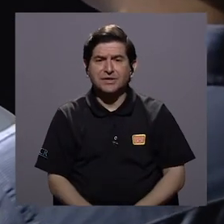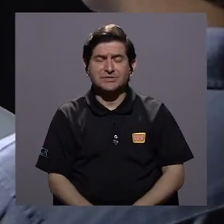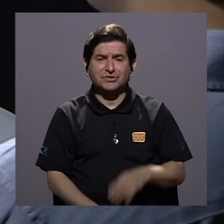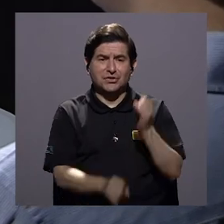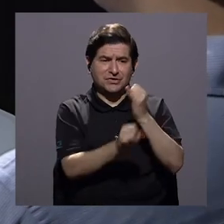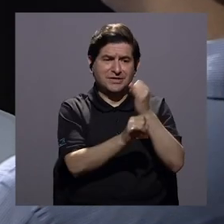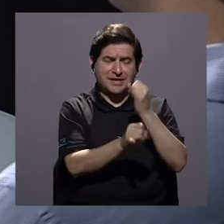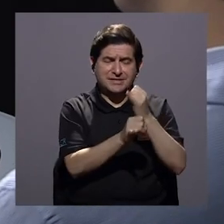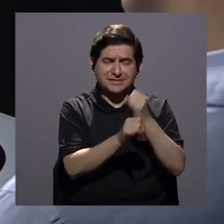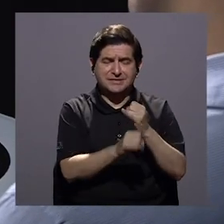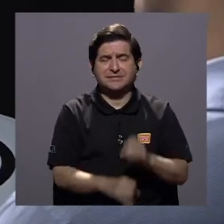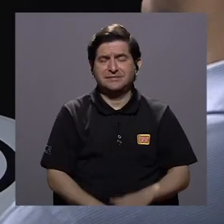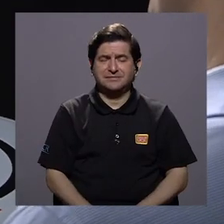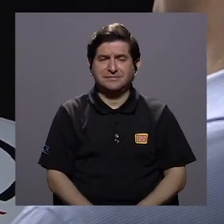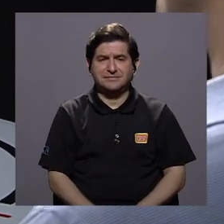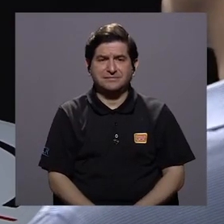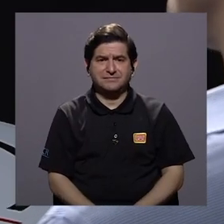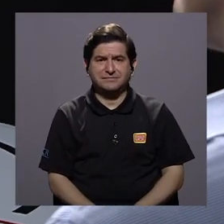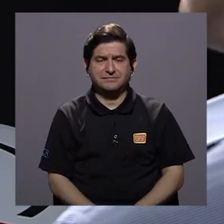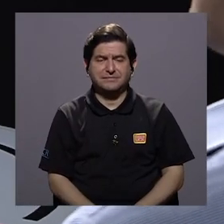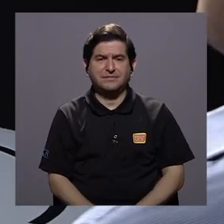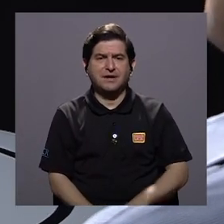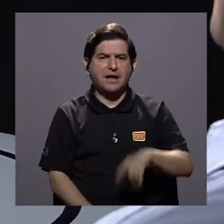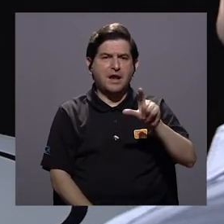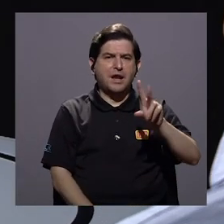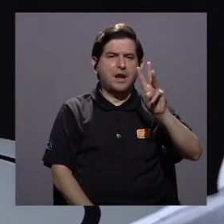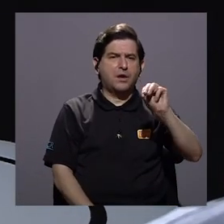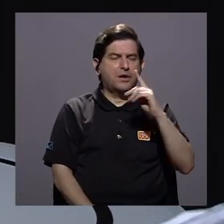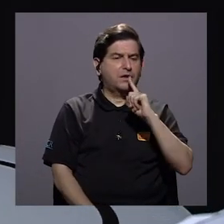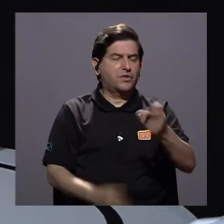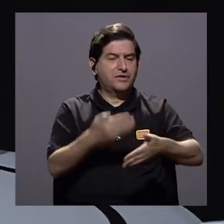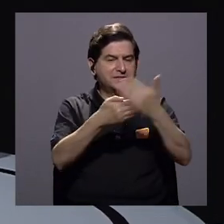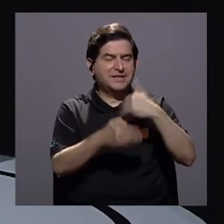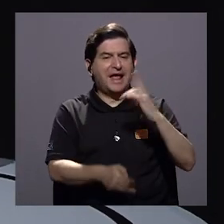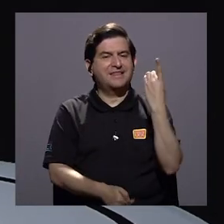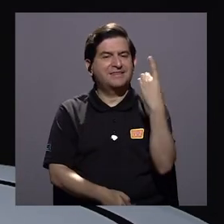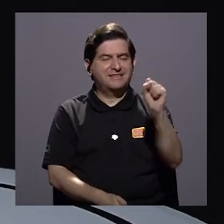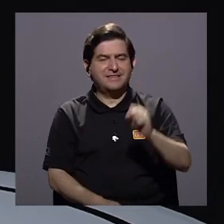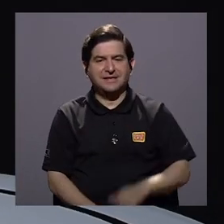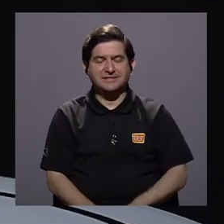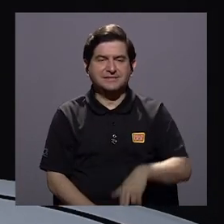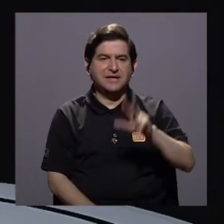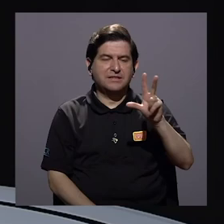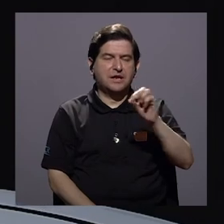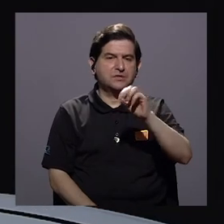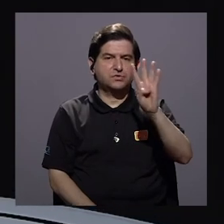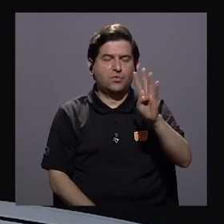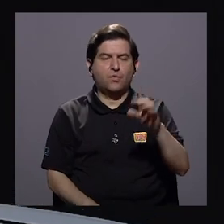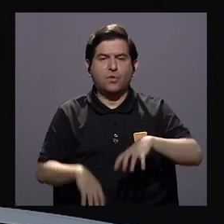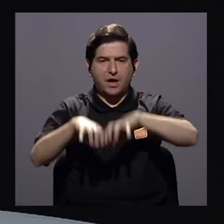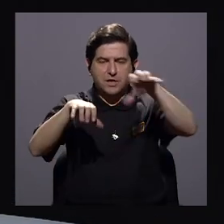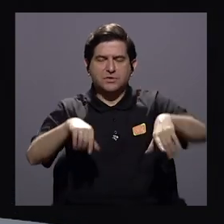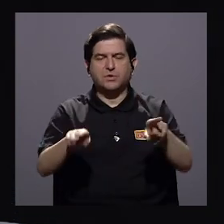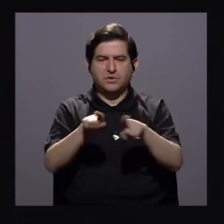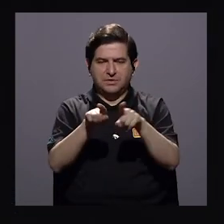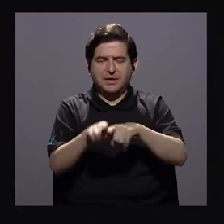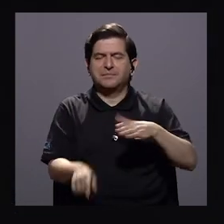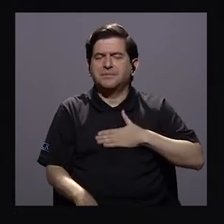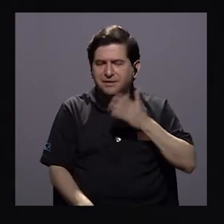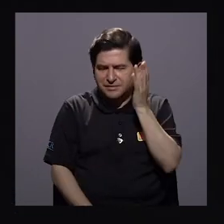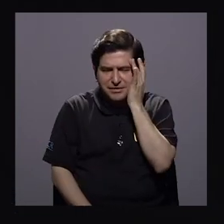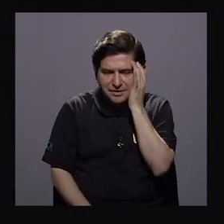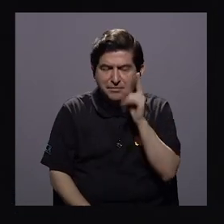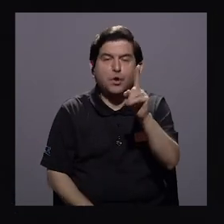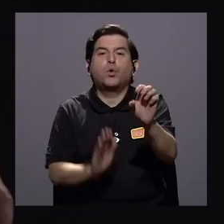de las instituciones don Leonardo ahora mencionábamos a desamparados existen tres o cuatro cantones que me preocupan también